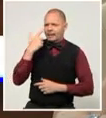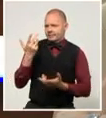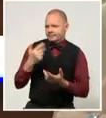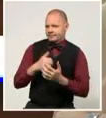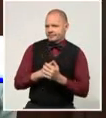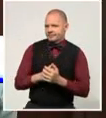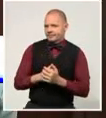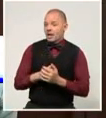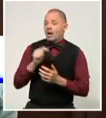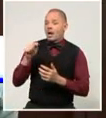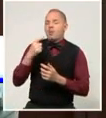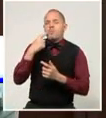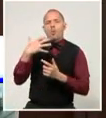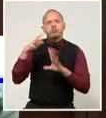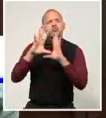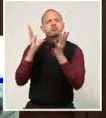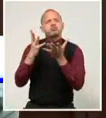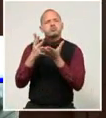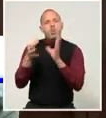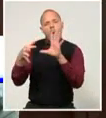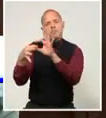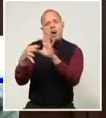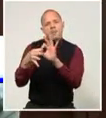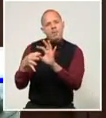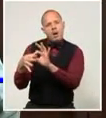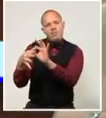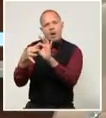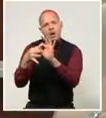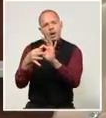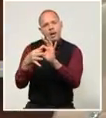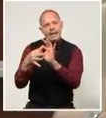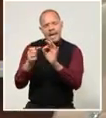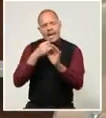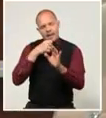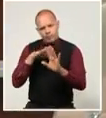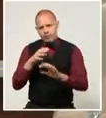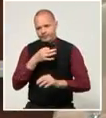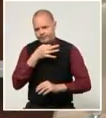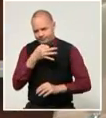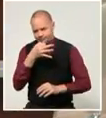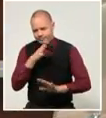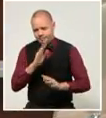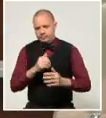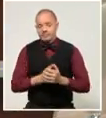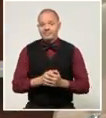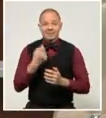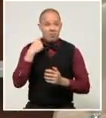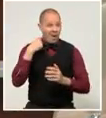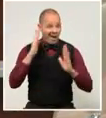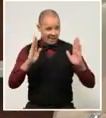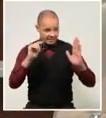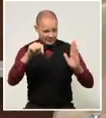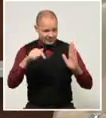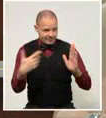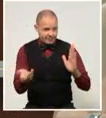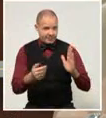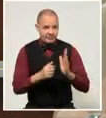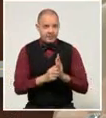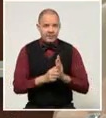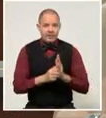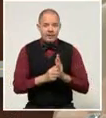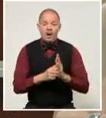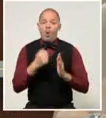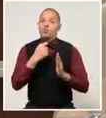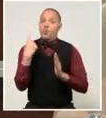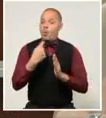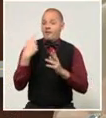eslabón que la compone. Creo que la mejor forma de citarlo es un ejemplo que tuvimos este año en la fábrica, que fue que no teníamos los